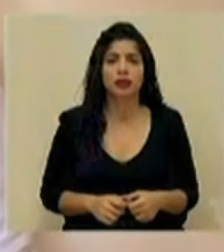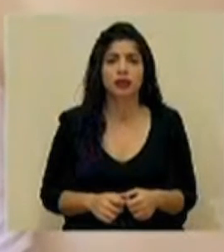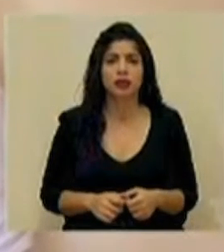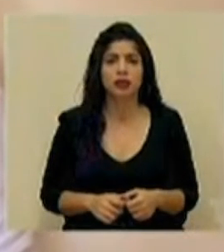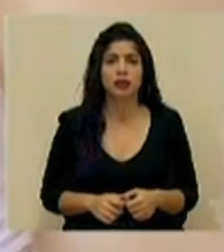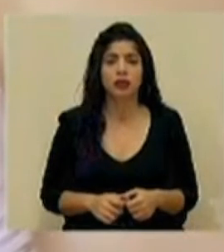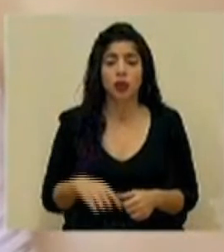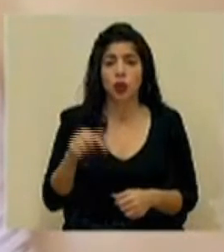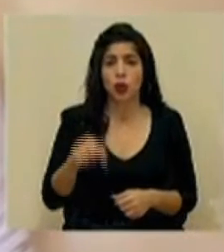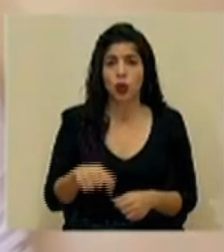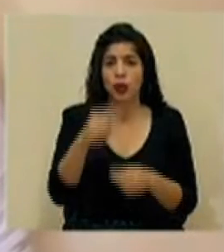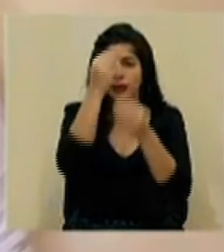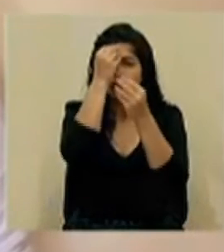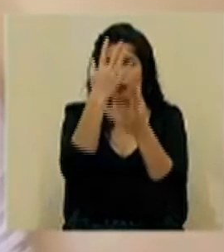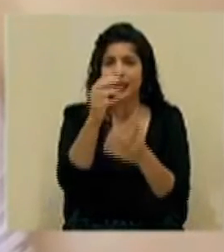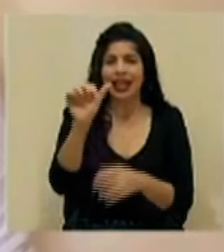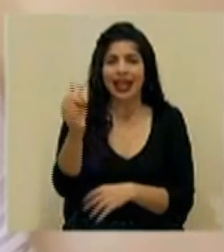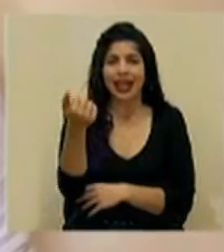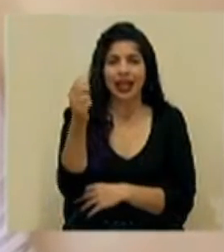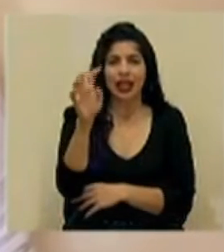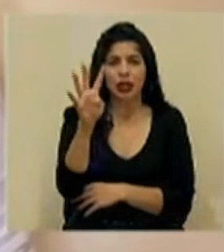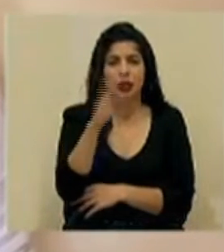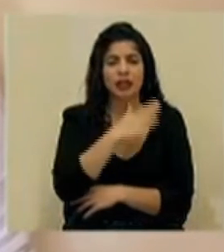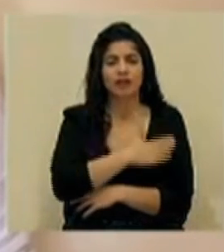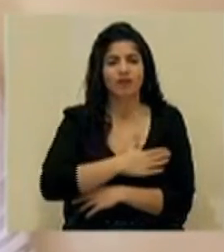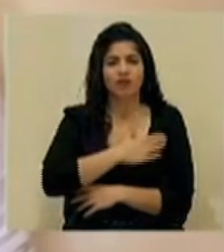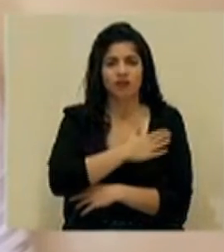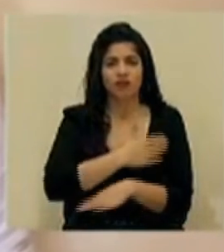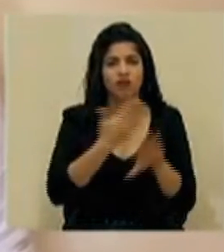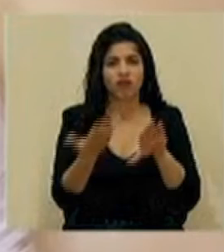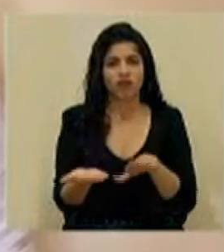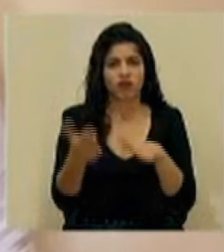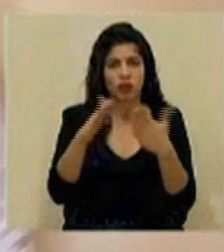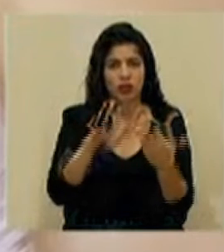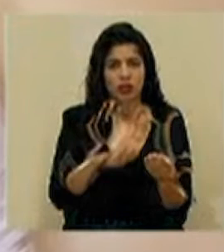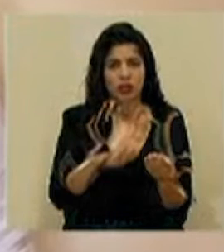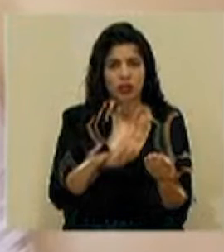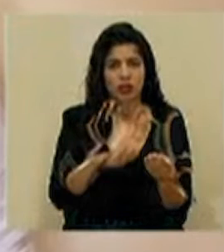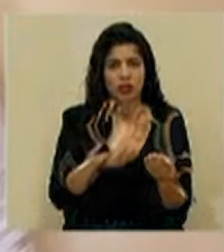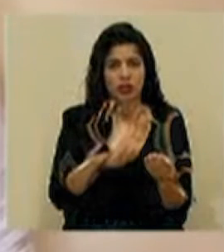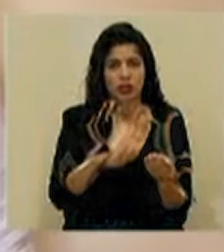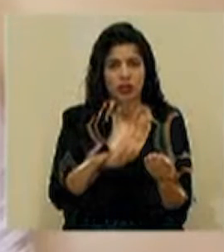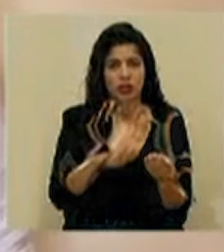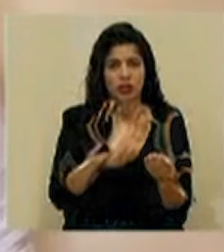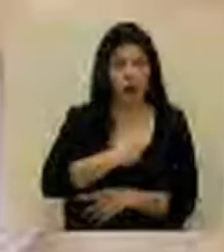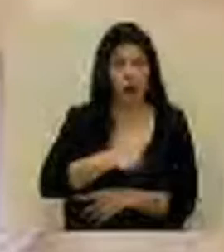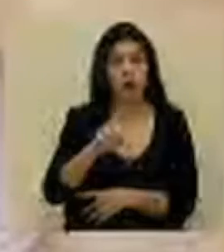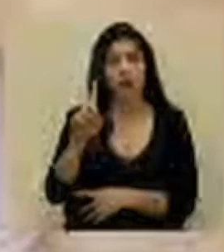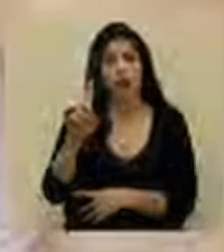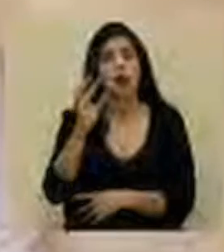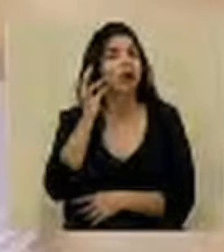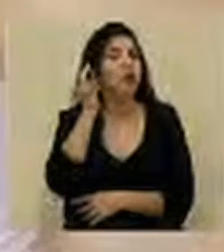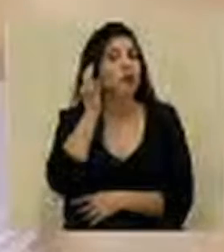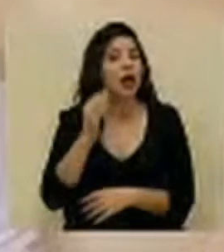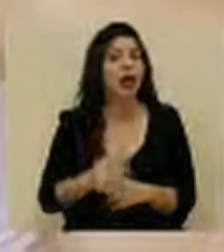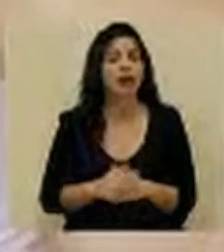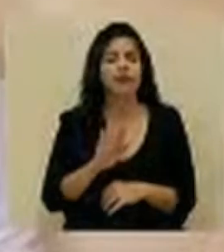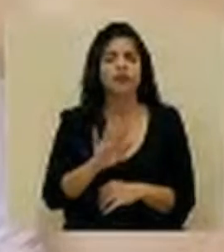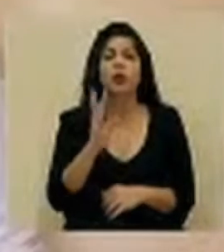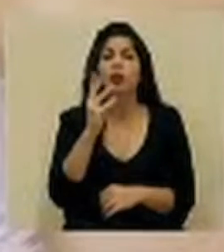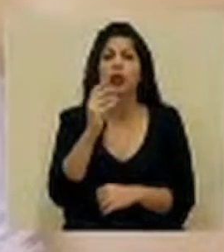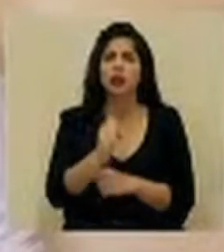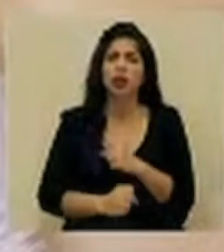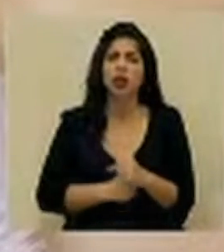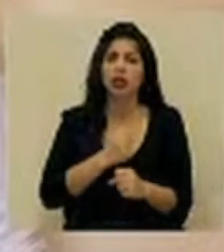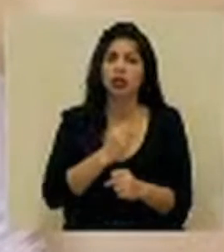Para hoy se reportan 14 lamentables fallecimientos, 13 hombres y una mujer, con un rango